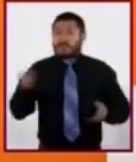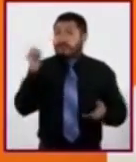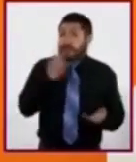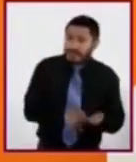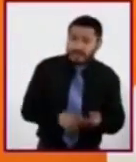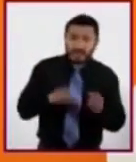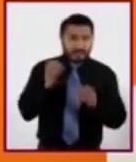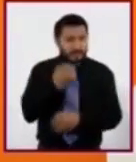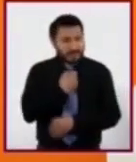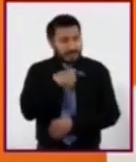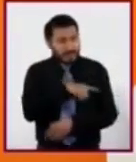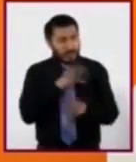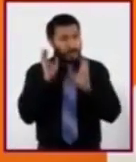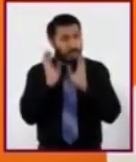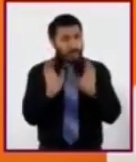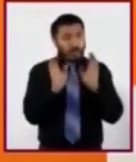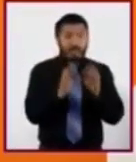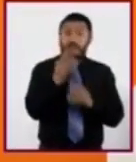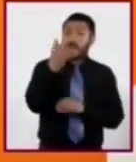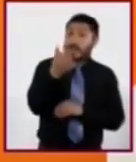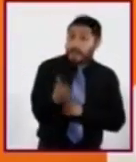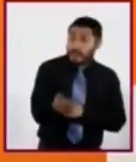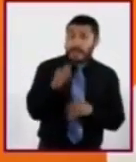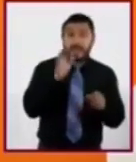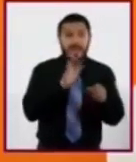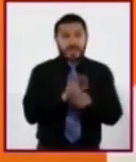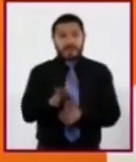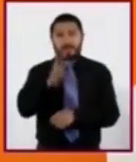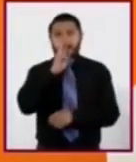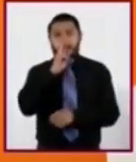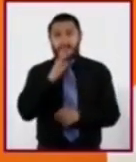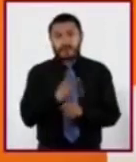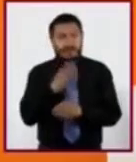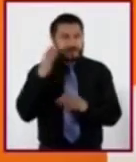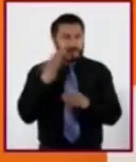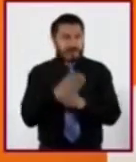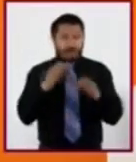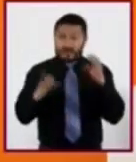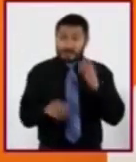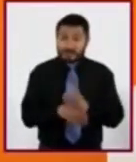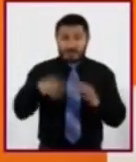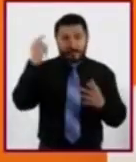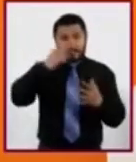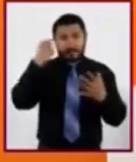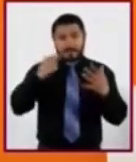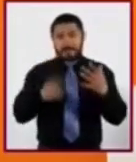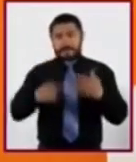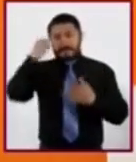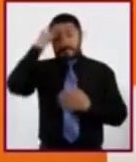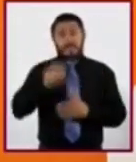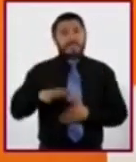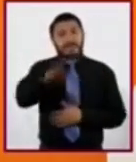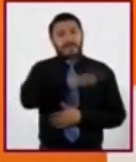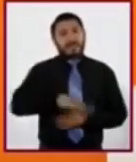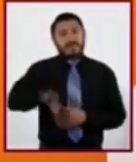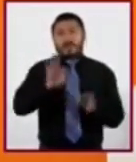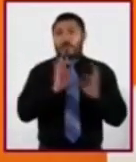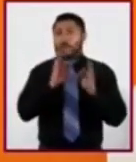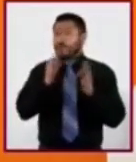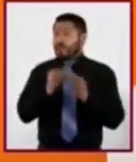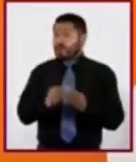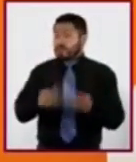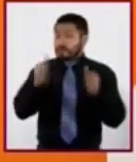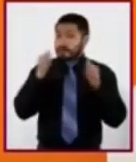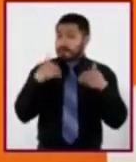de su salud y el ejercicio responsable de acciones que les ayuden a vivirla de forma consciente y